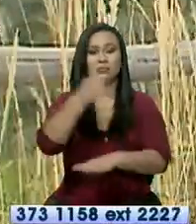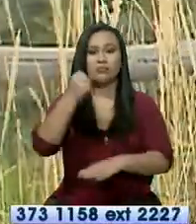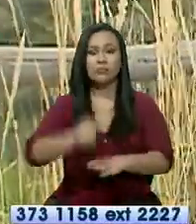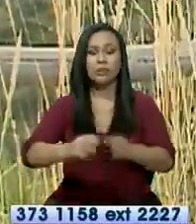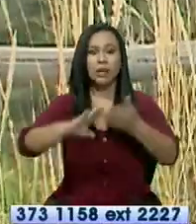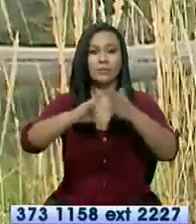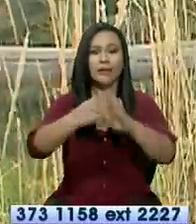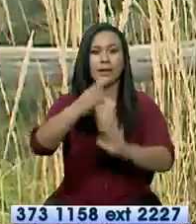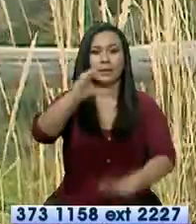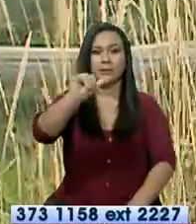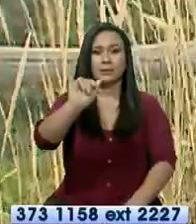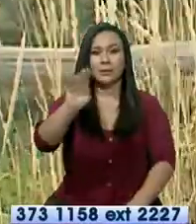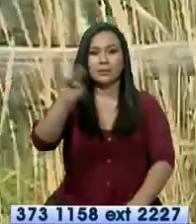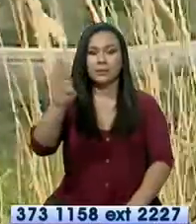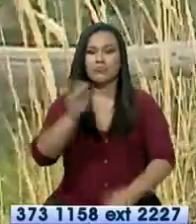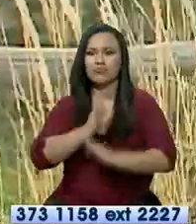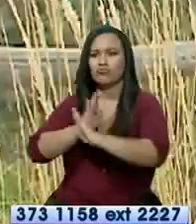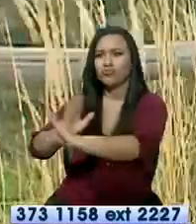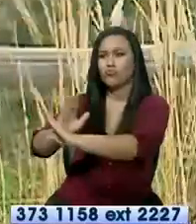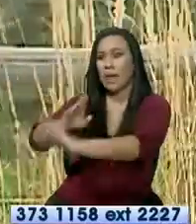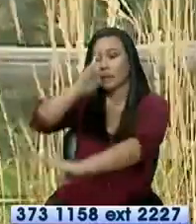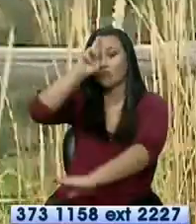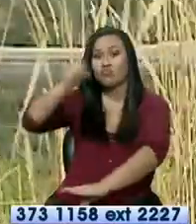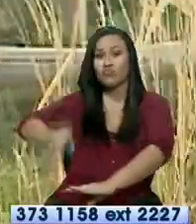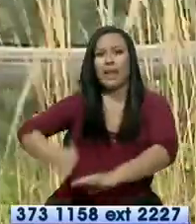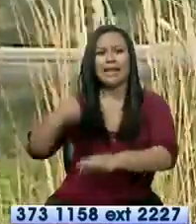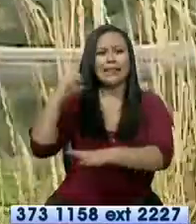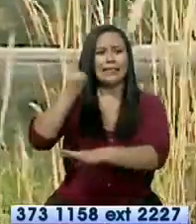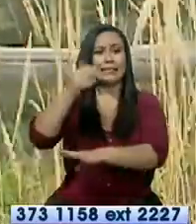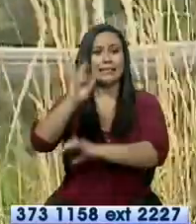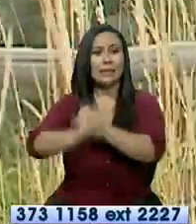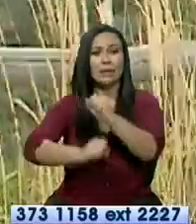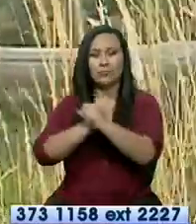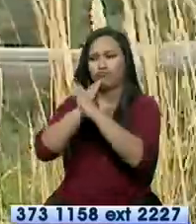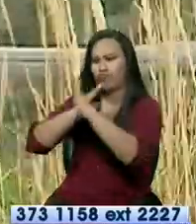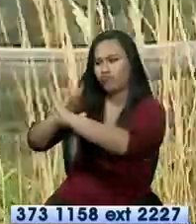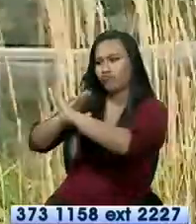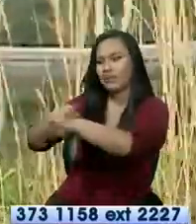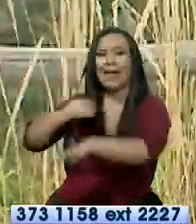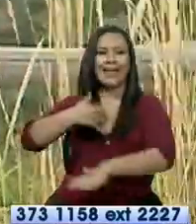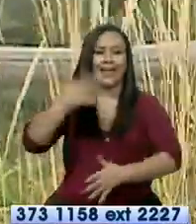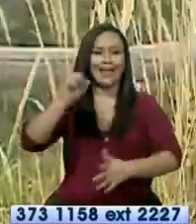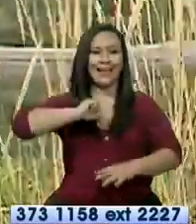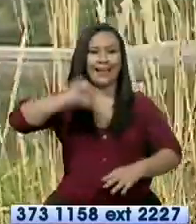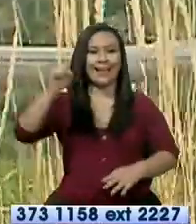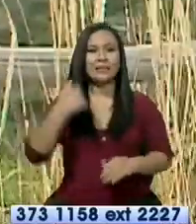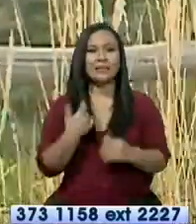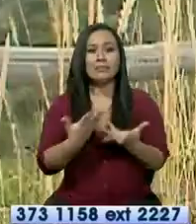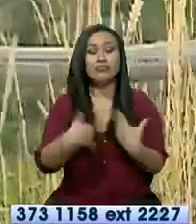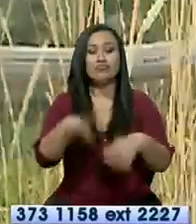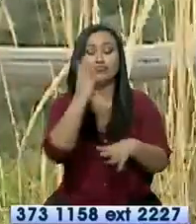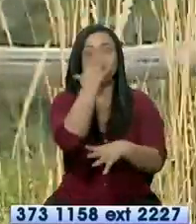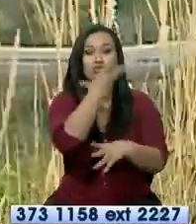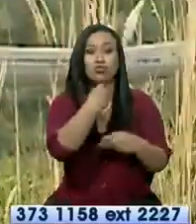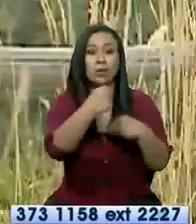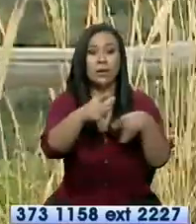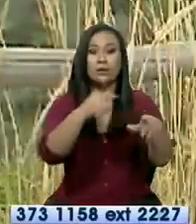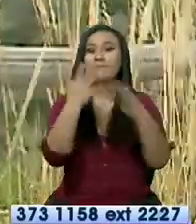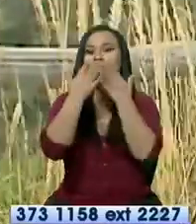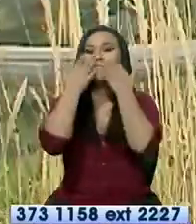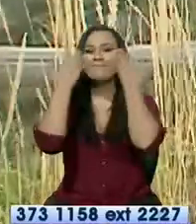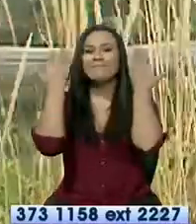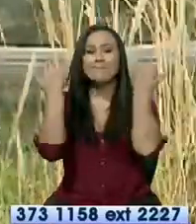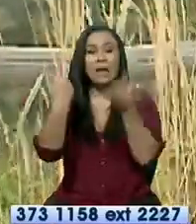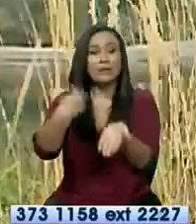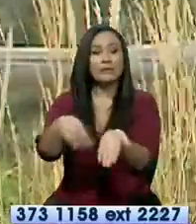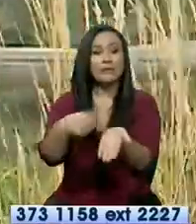Cayambe y Caranqui, que resistieron a la invasión inca por 17 años. Actualmente este cantón cuenta con varios atractivos turísticos naturales y